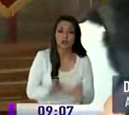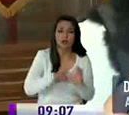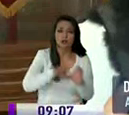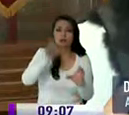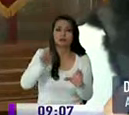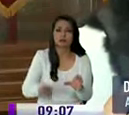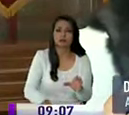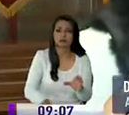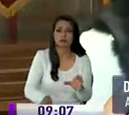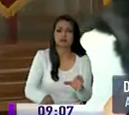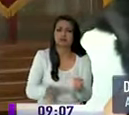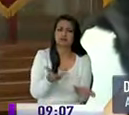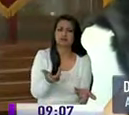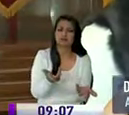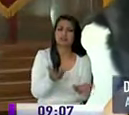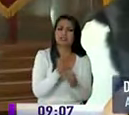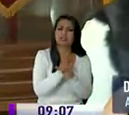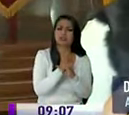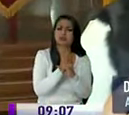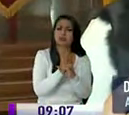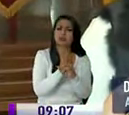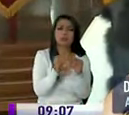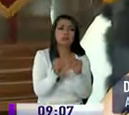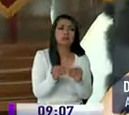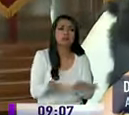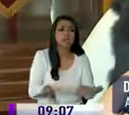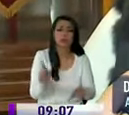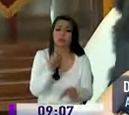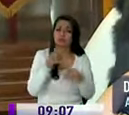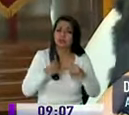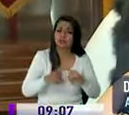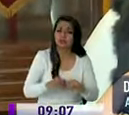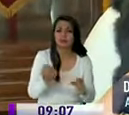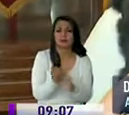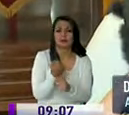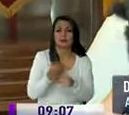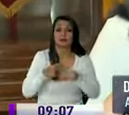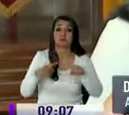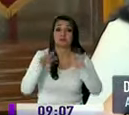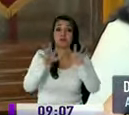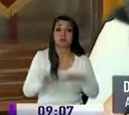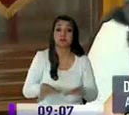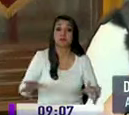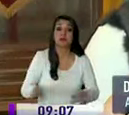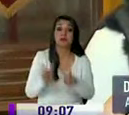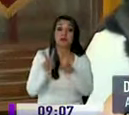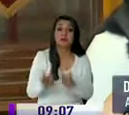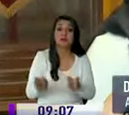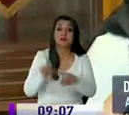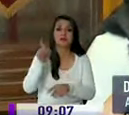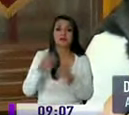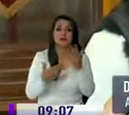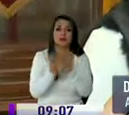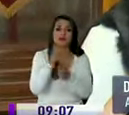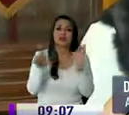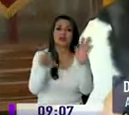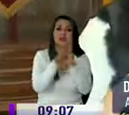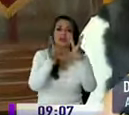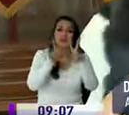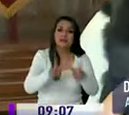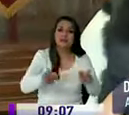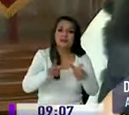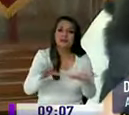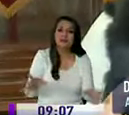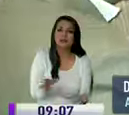cabeza no debería afectar las instituciones lo que sí es evidente es que la CENAIN requiere una nueva ley de inteligencia requiere